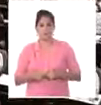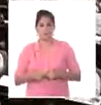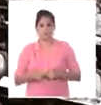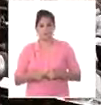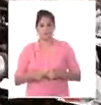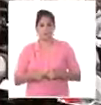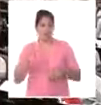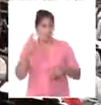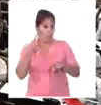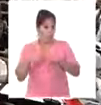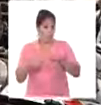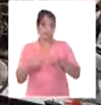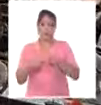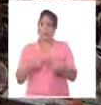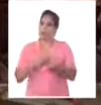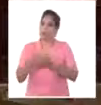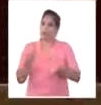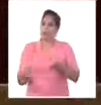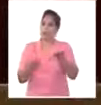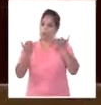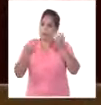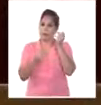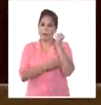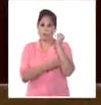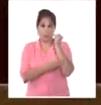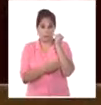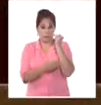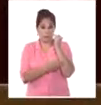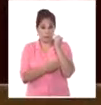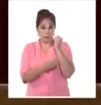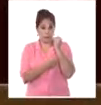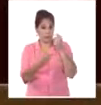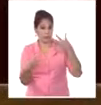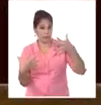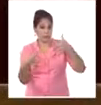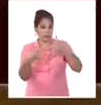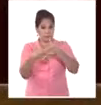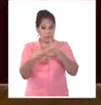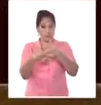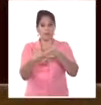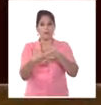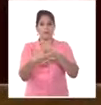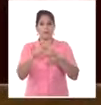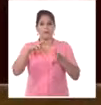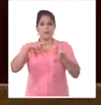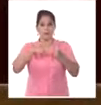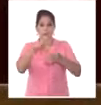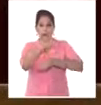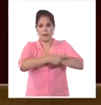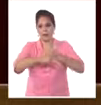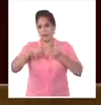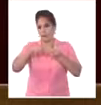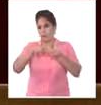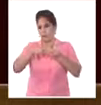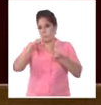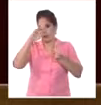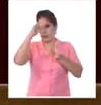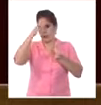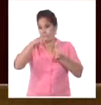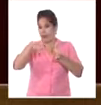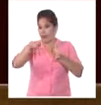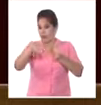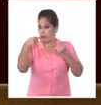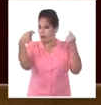Abogamos por continuar desarrollando y fortaleciendo los estrechos y amistosos lazos con Siria basados en el respeto a la